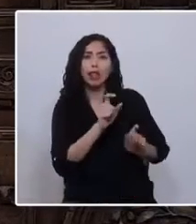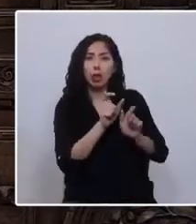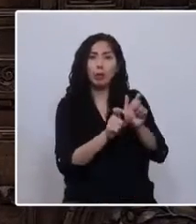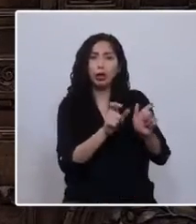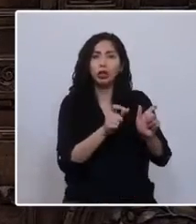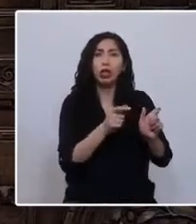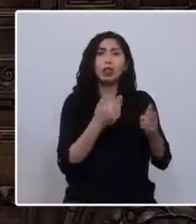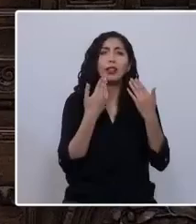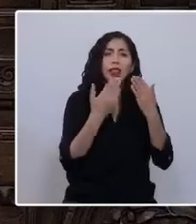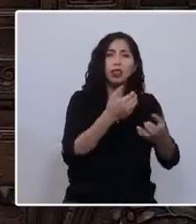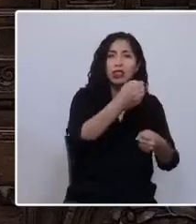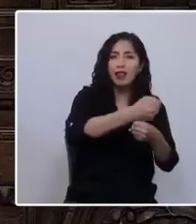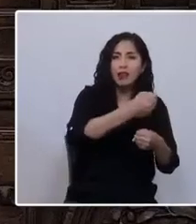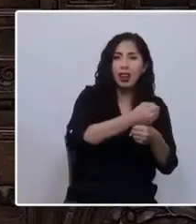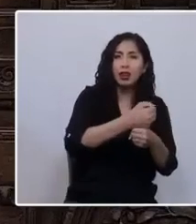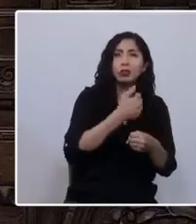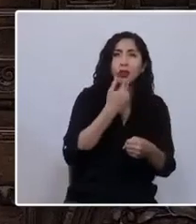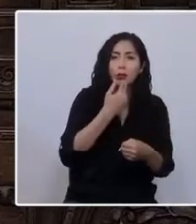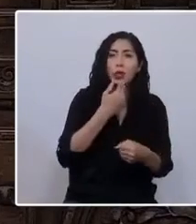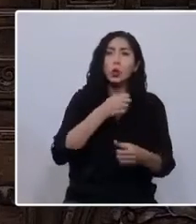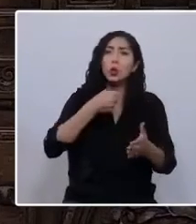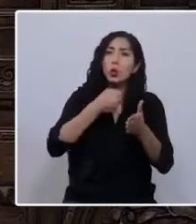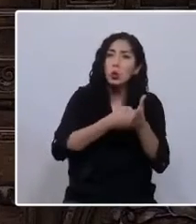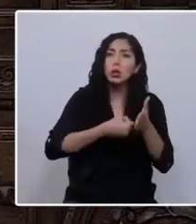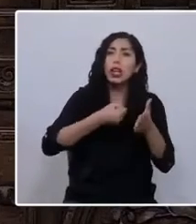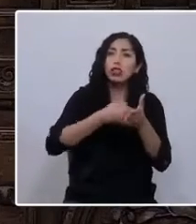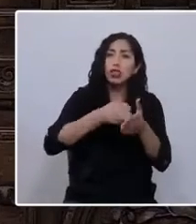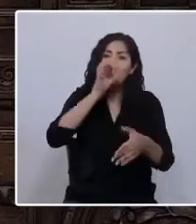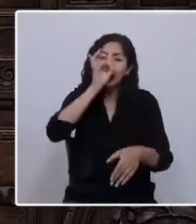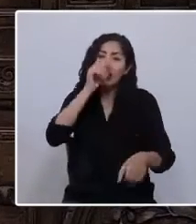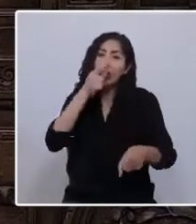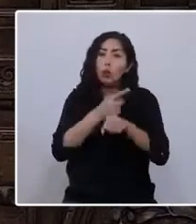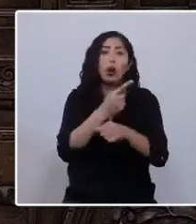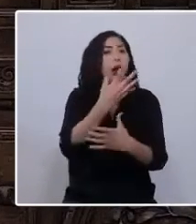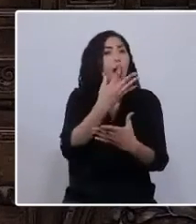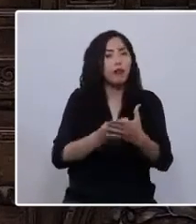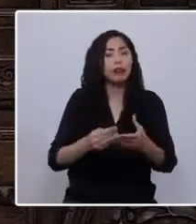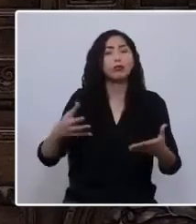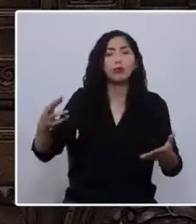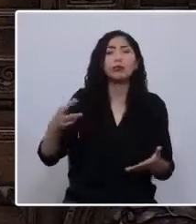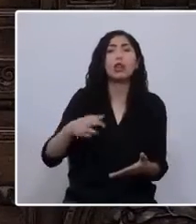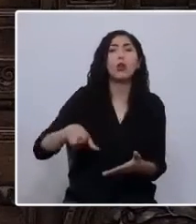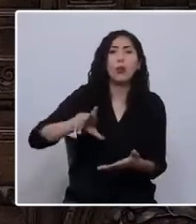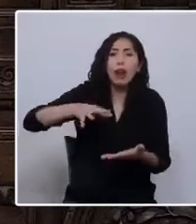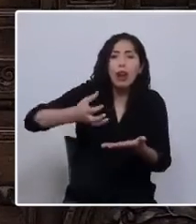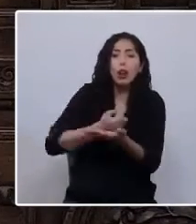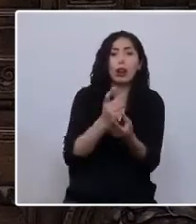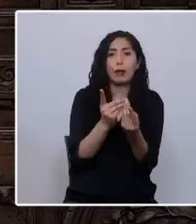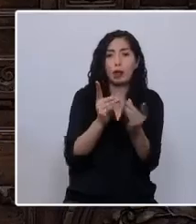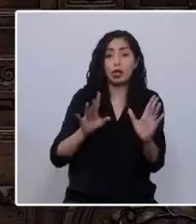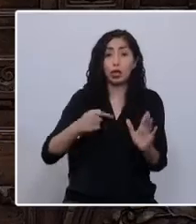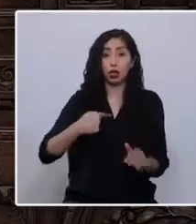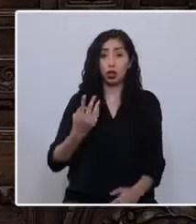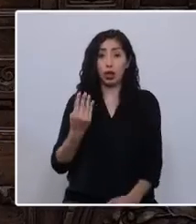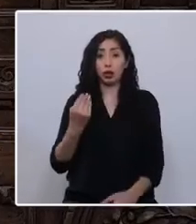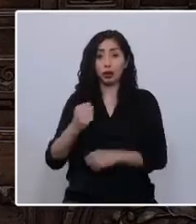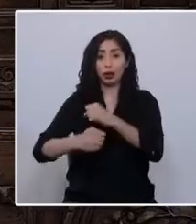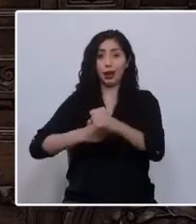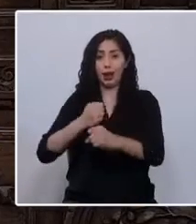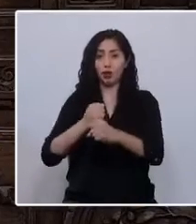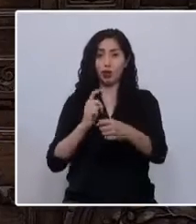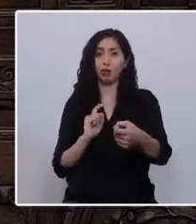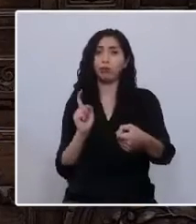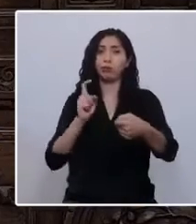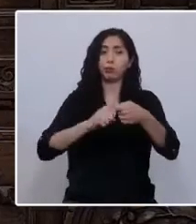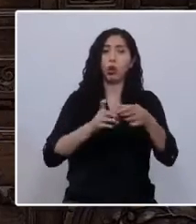y luchando para derrotar a la dictadura y recuperar la libertad y la democracia. Desde los 14 años soy militante de la democracia cristiana